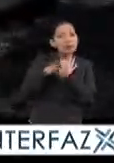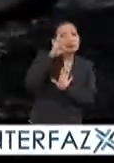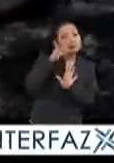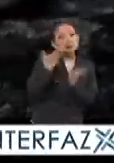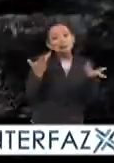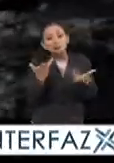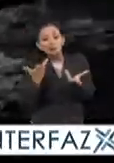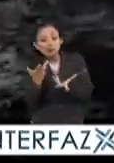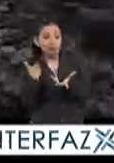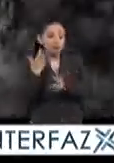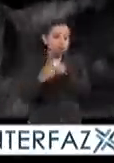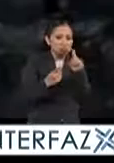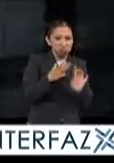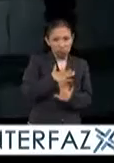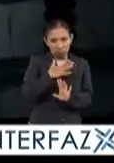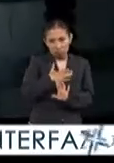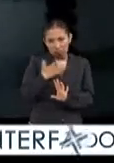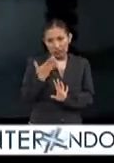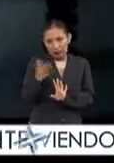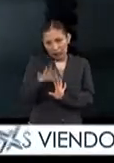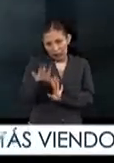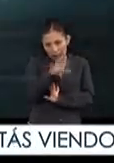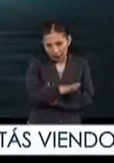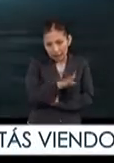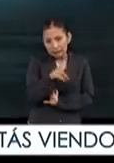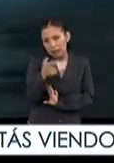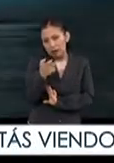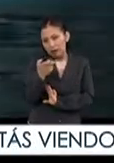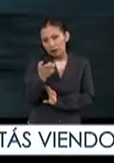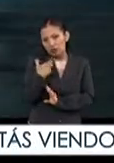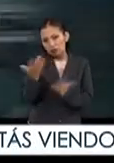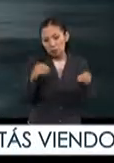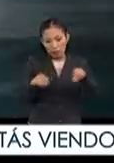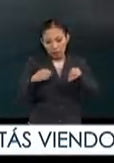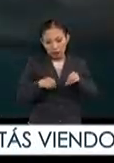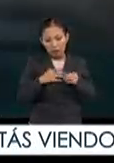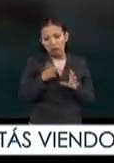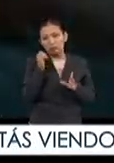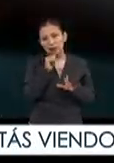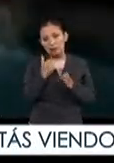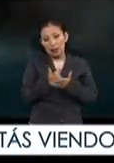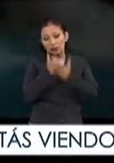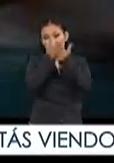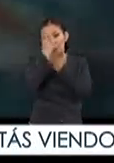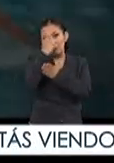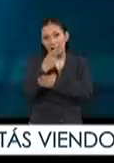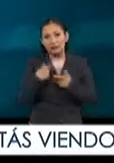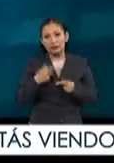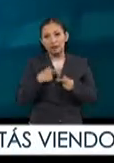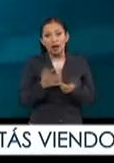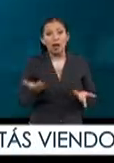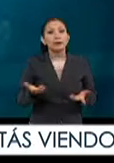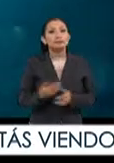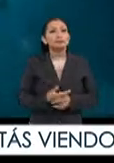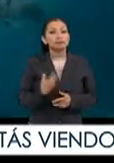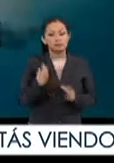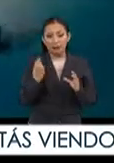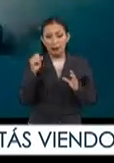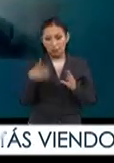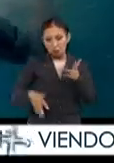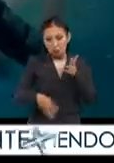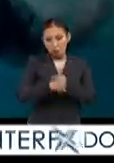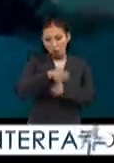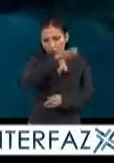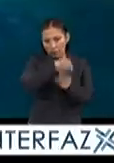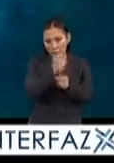desempeñarse deportivamente y desarrollar esas áreas y esos movimientos que a fin de cuentas nos sirven igual como persona porque forma parte de la